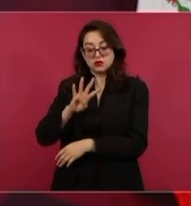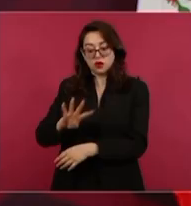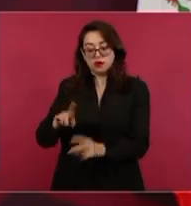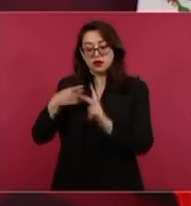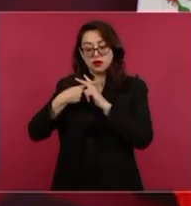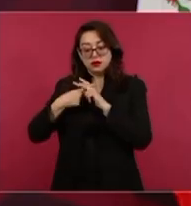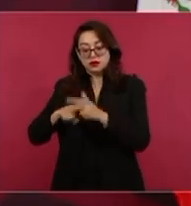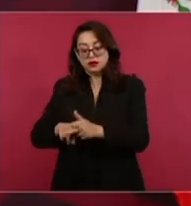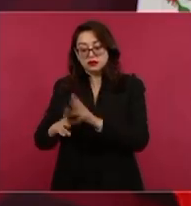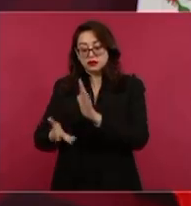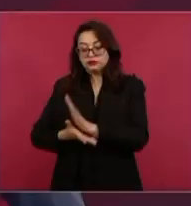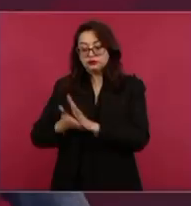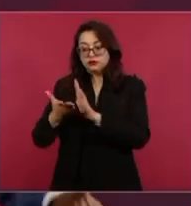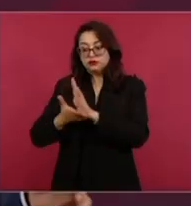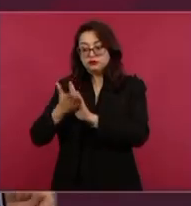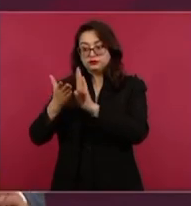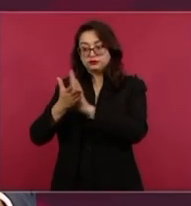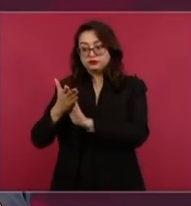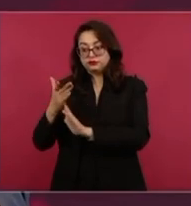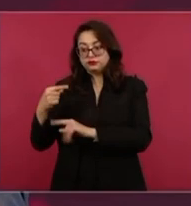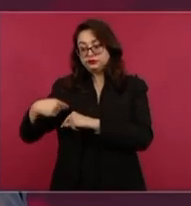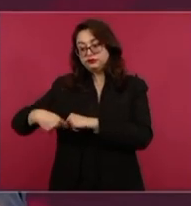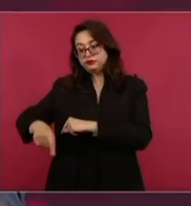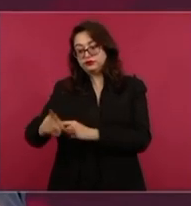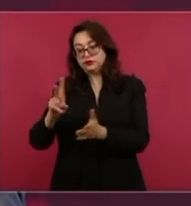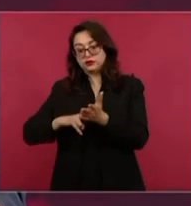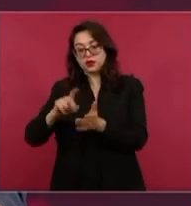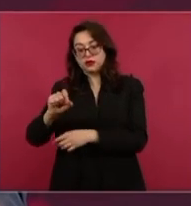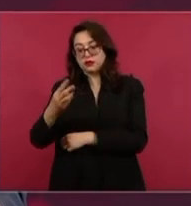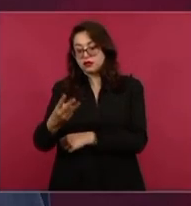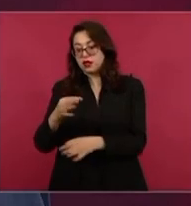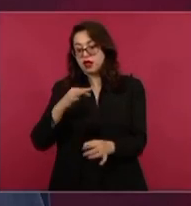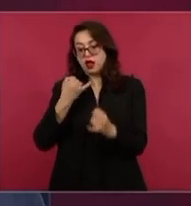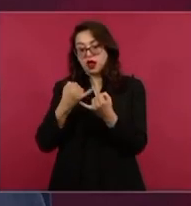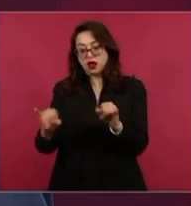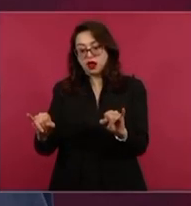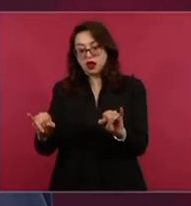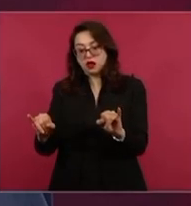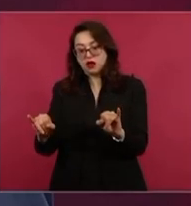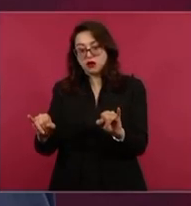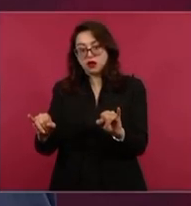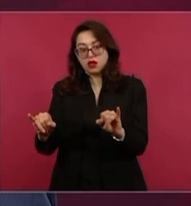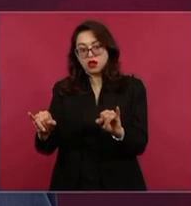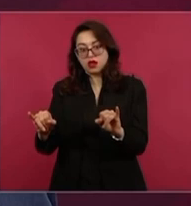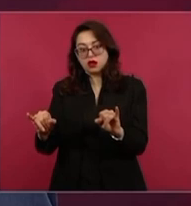y lo vamos a inaugurar a finales de este año. Y son